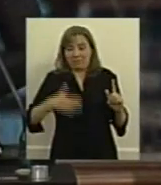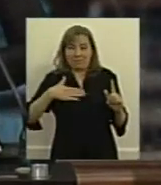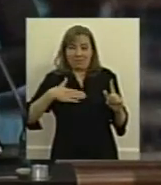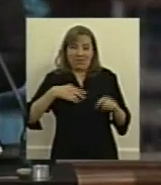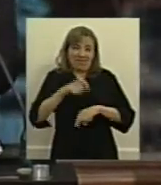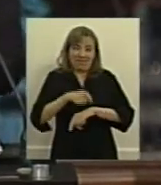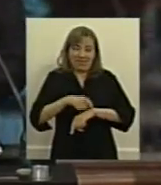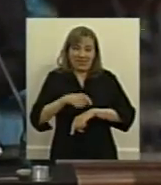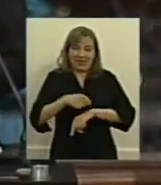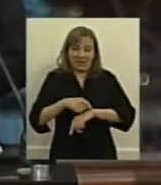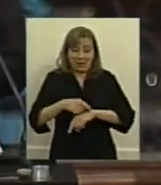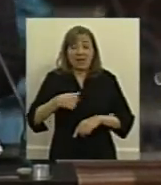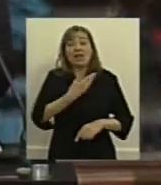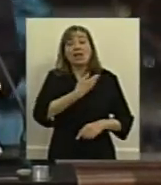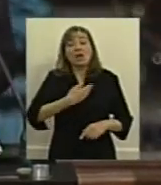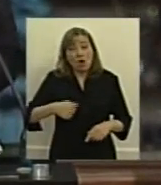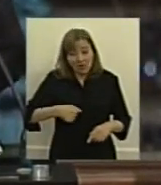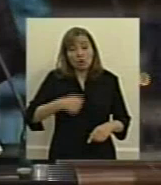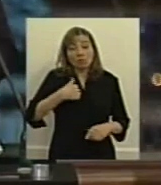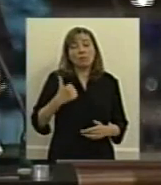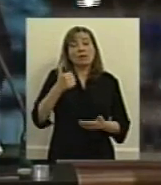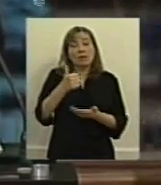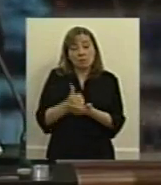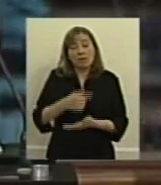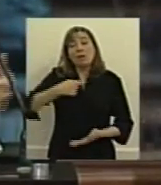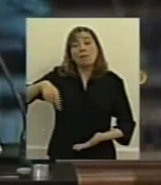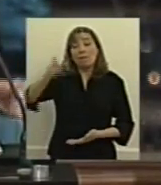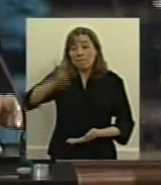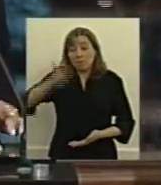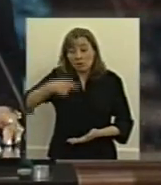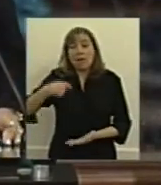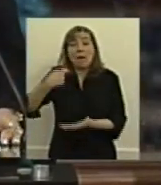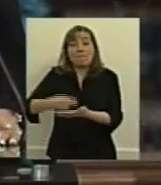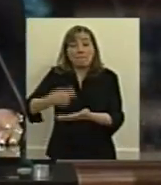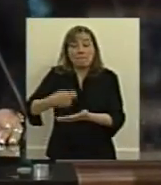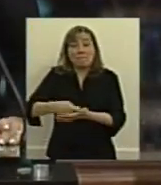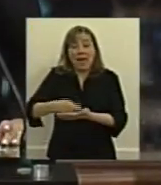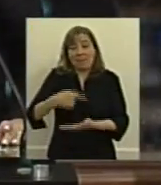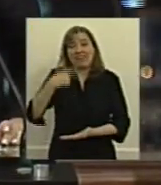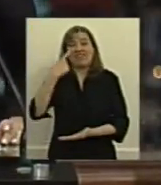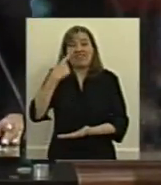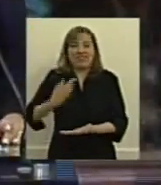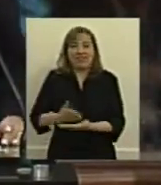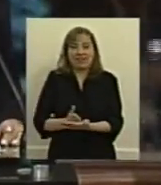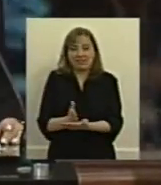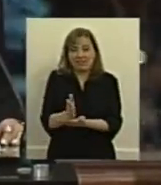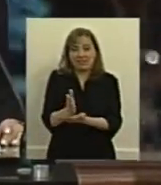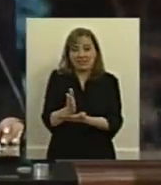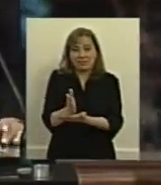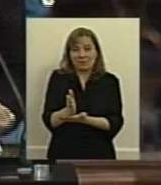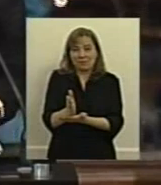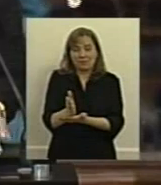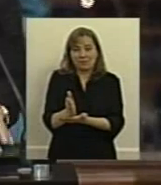medio el Estado las personas pagan lo que sea para que esa persona siga viviendo pero creo que